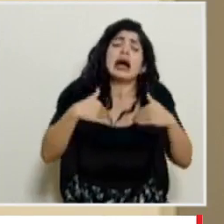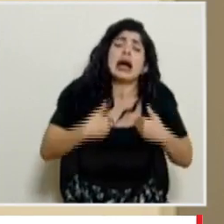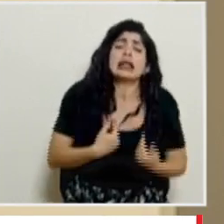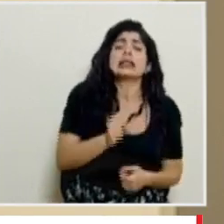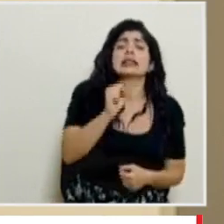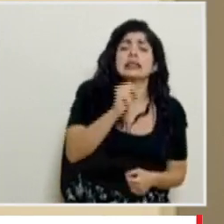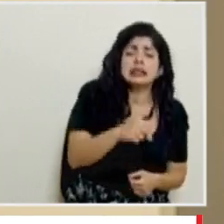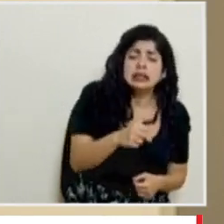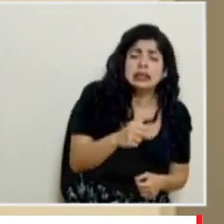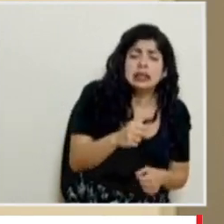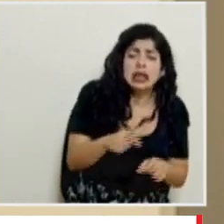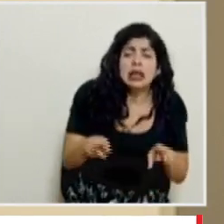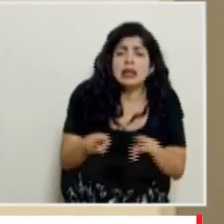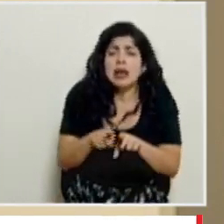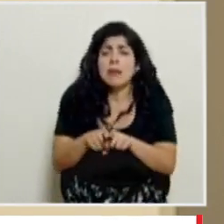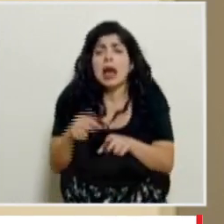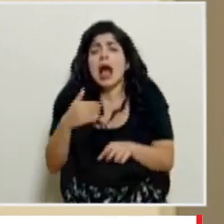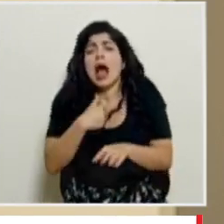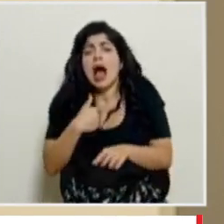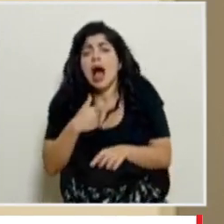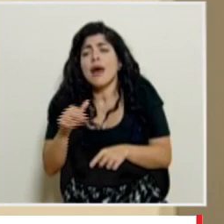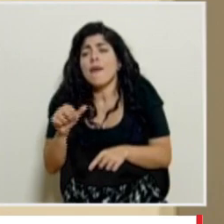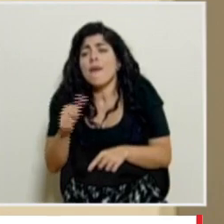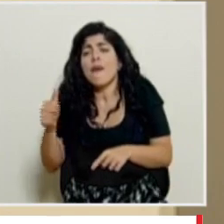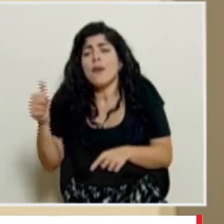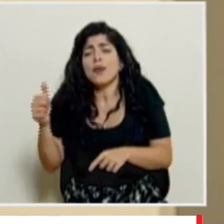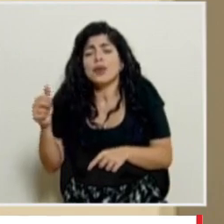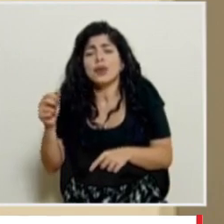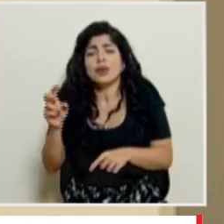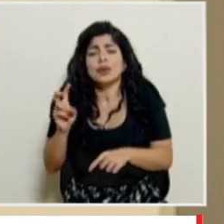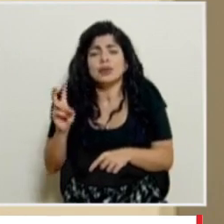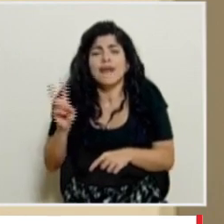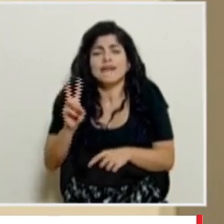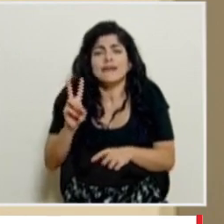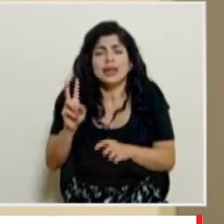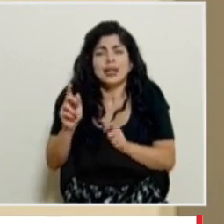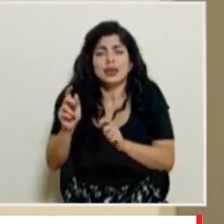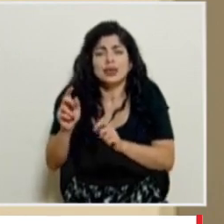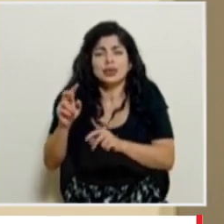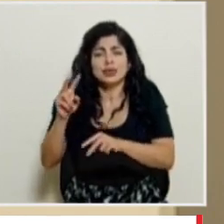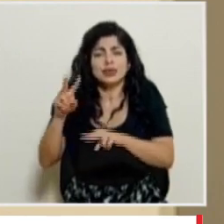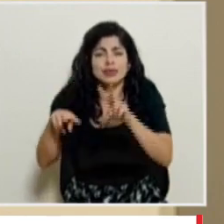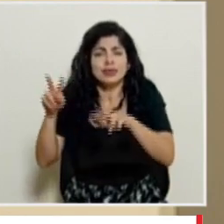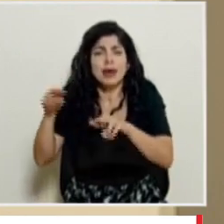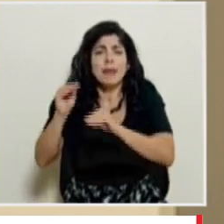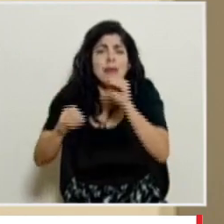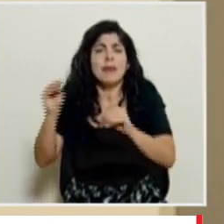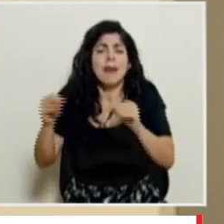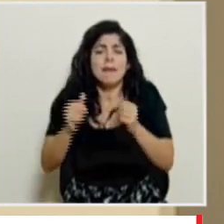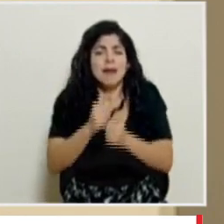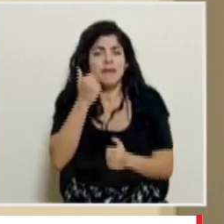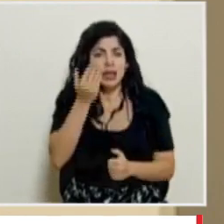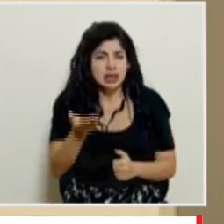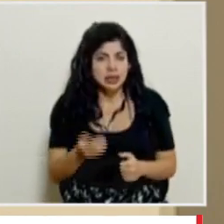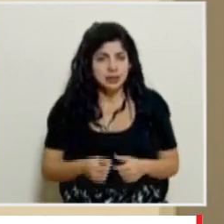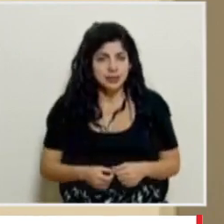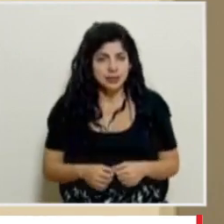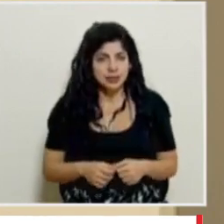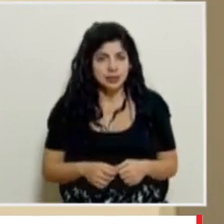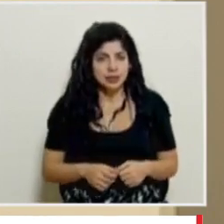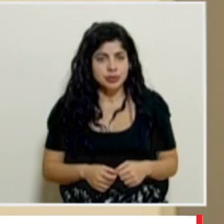también estamos con circulación de otras variantes más transmisibles las que transmiten más fácilmente